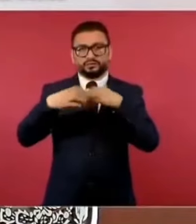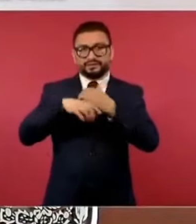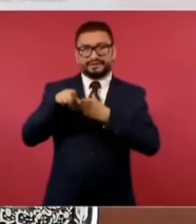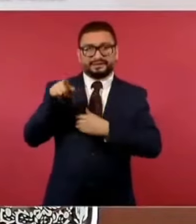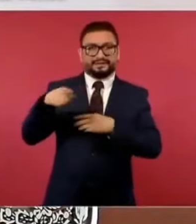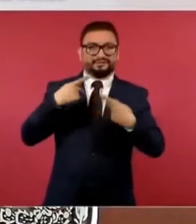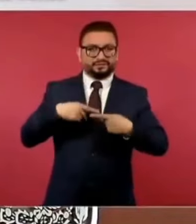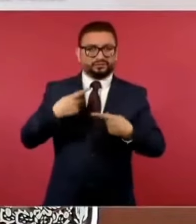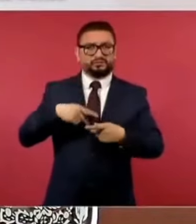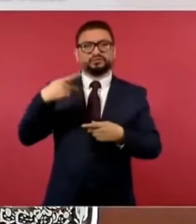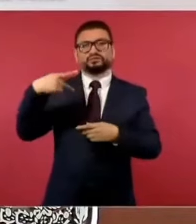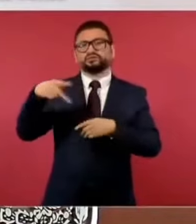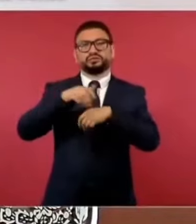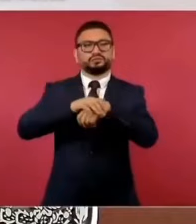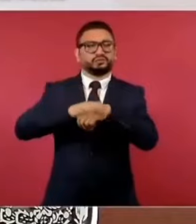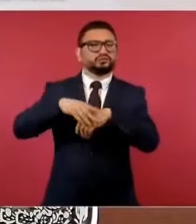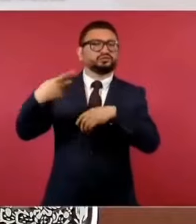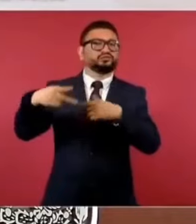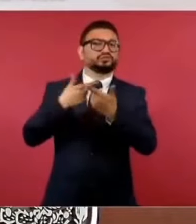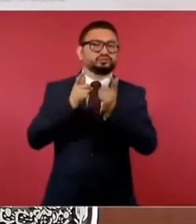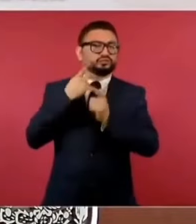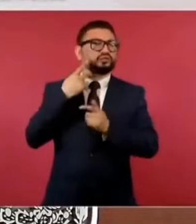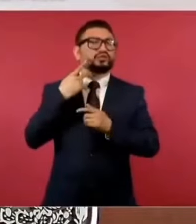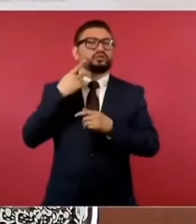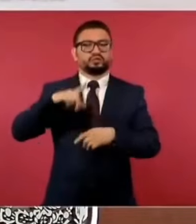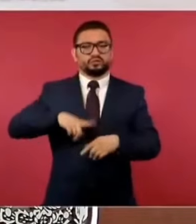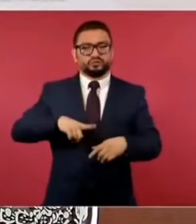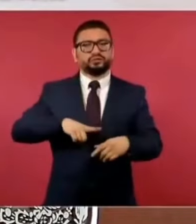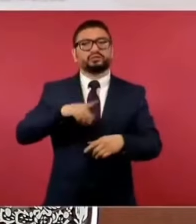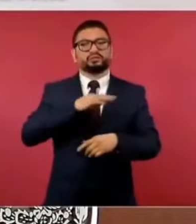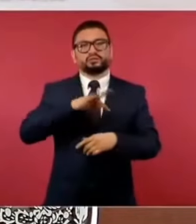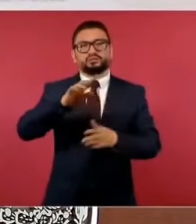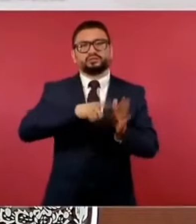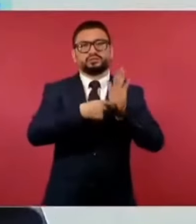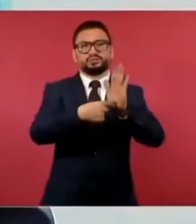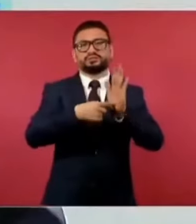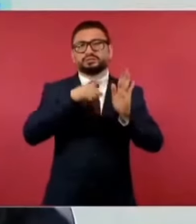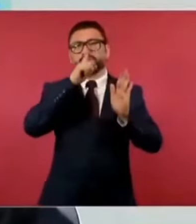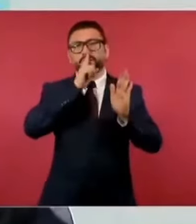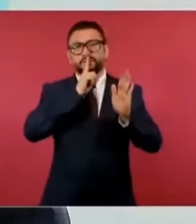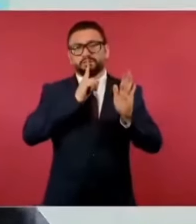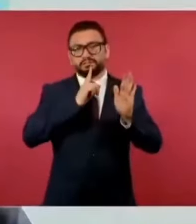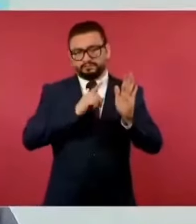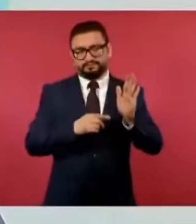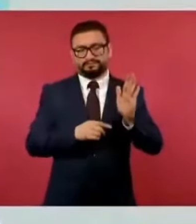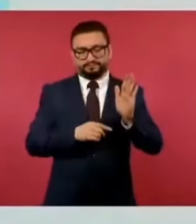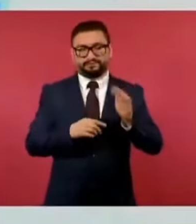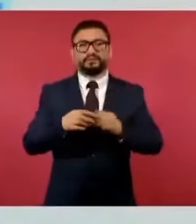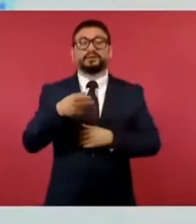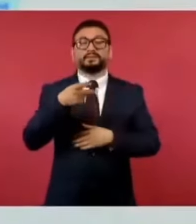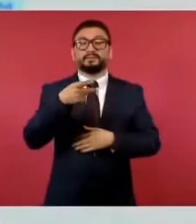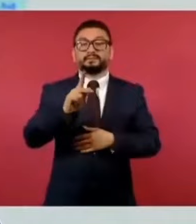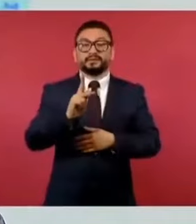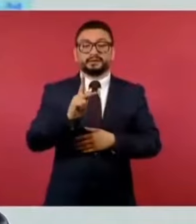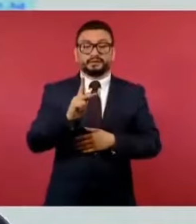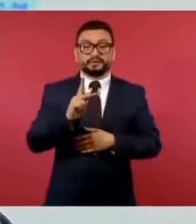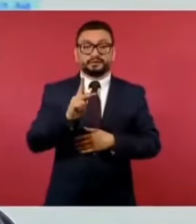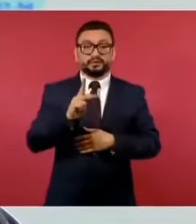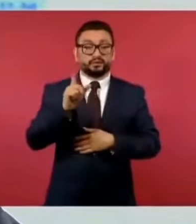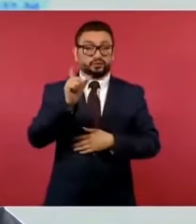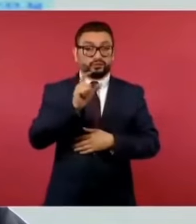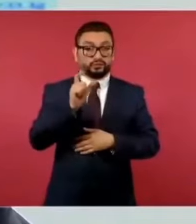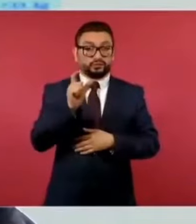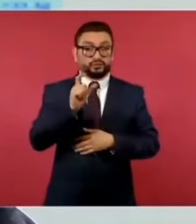sus amigos, su partido, el gobierno, etcétera, pueden desmentir. Pero cuando se